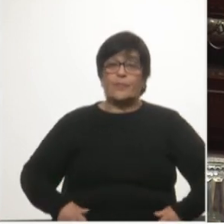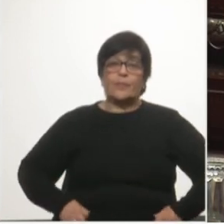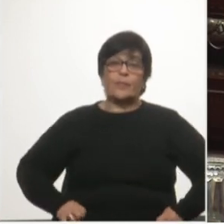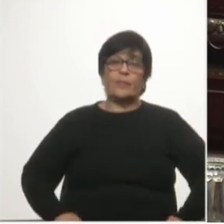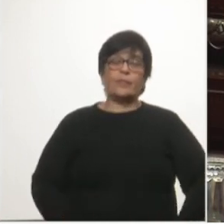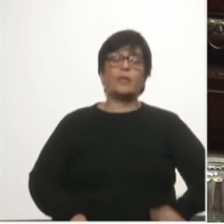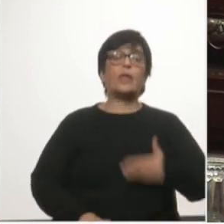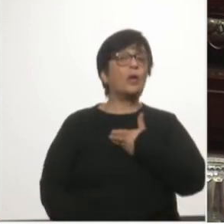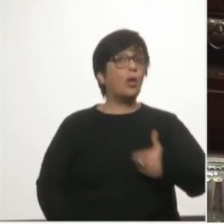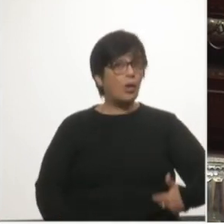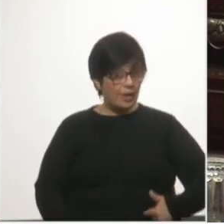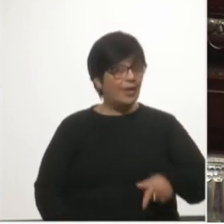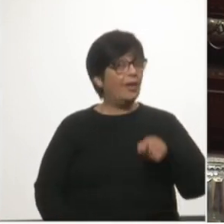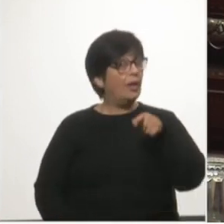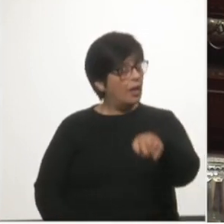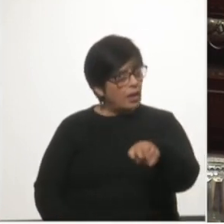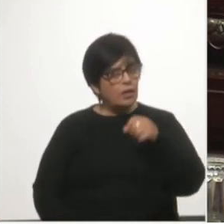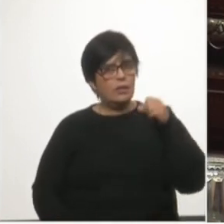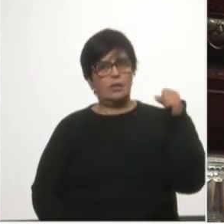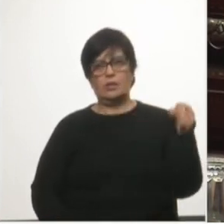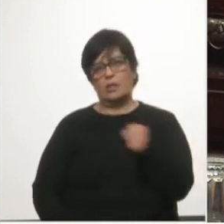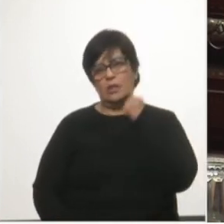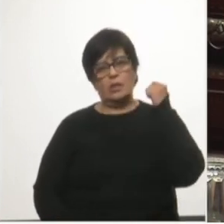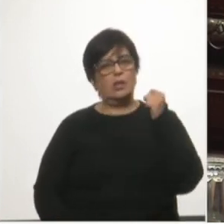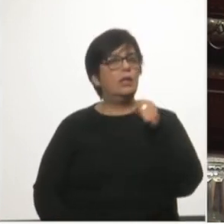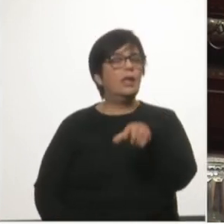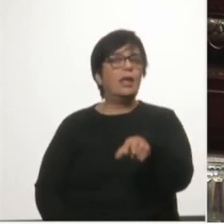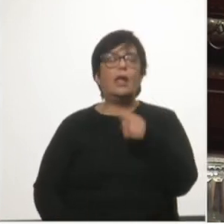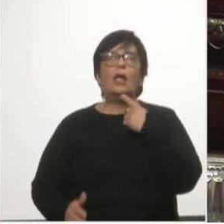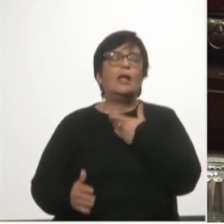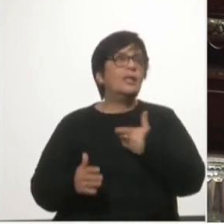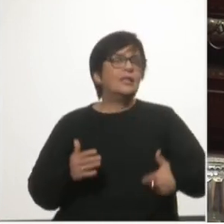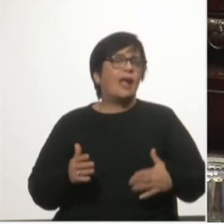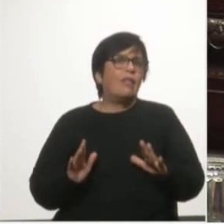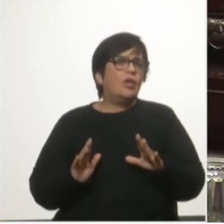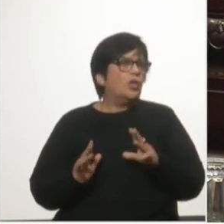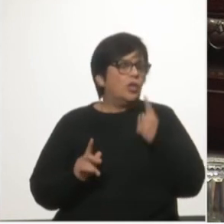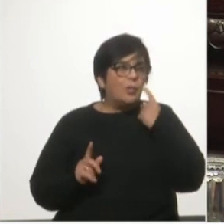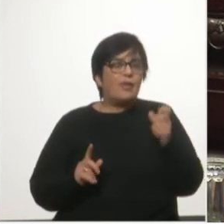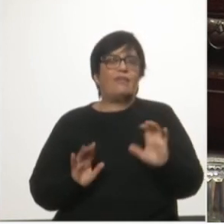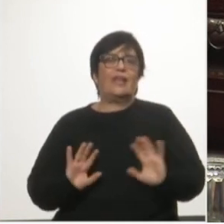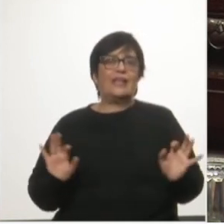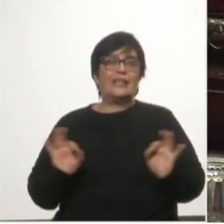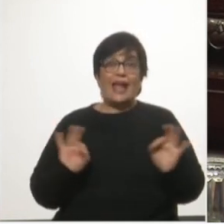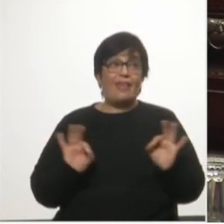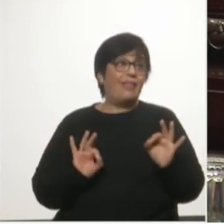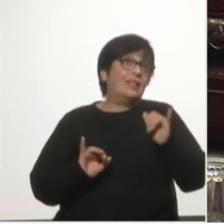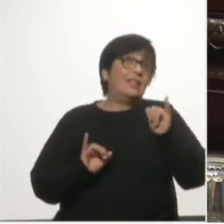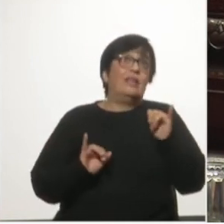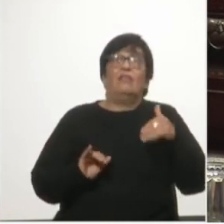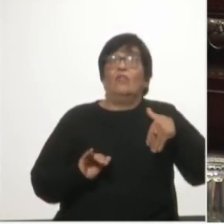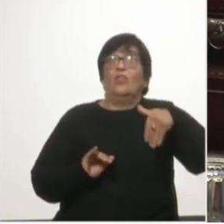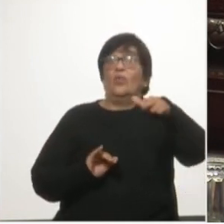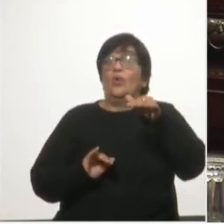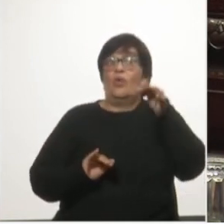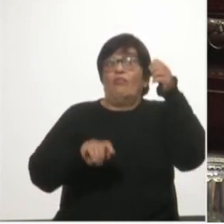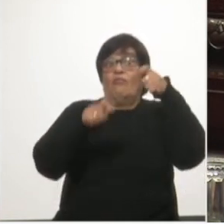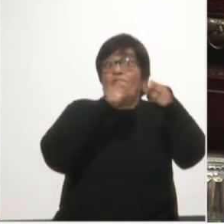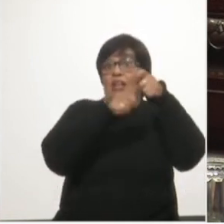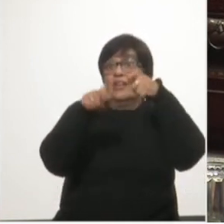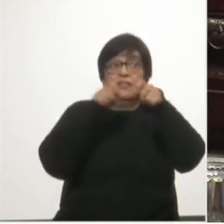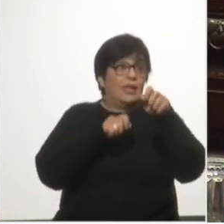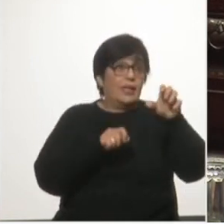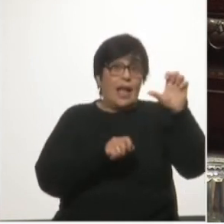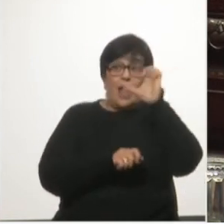El Estado y este es un punto muy importante no prevé restricción alguna ante la eventual venta de la participación de